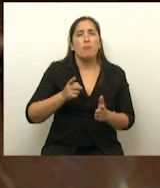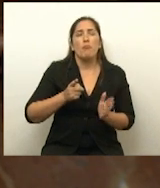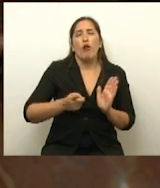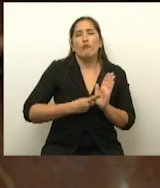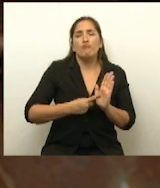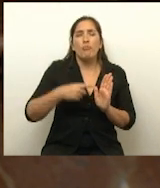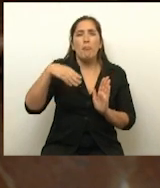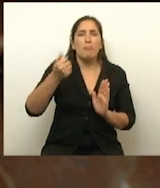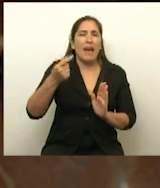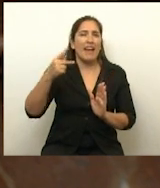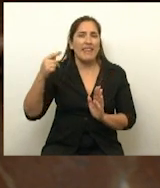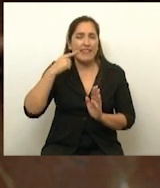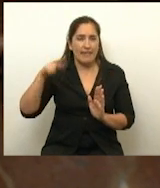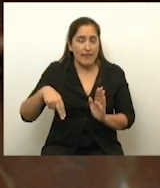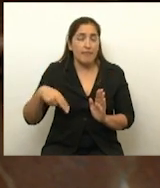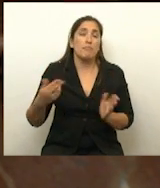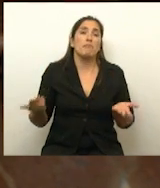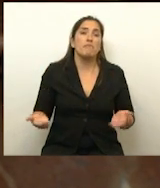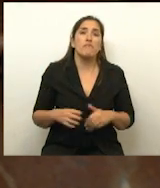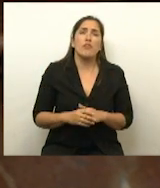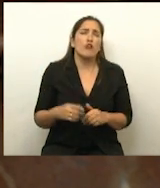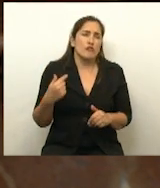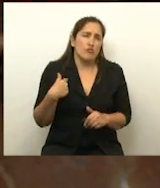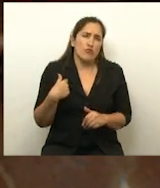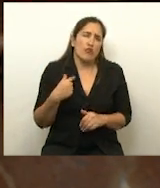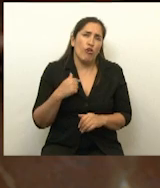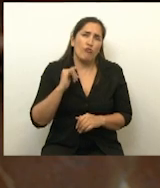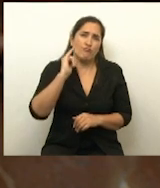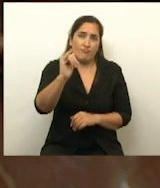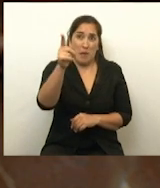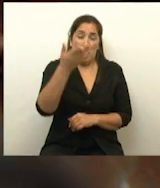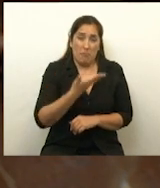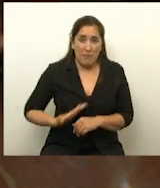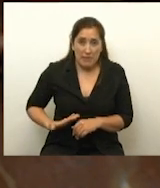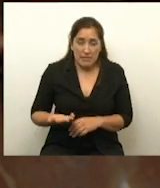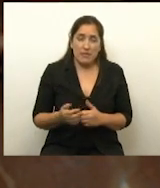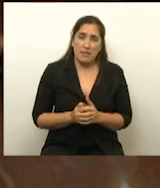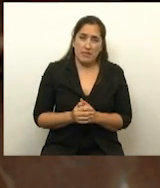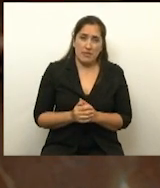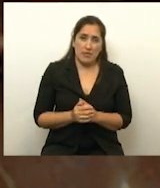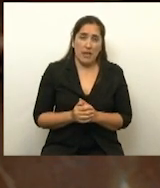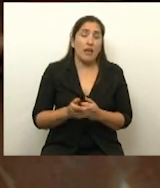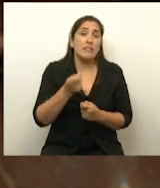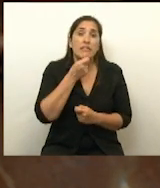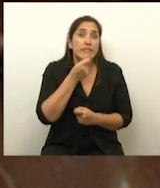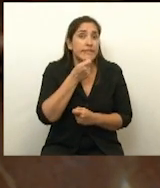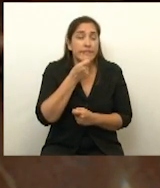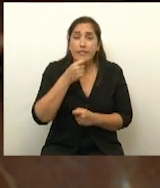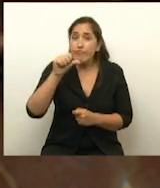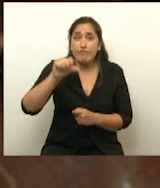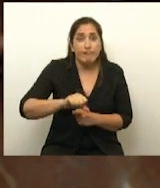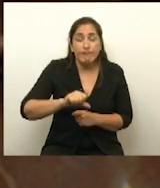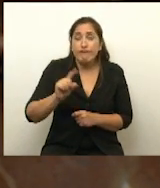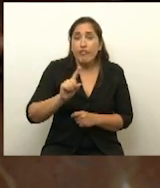yo le adelantaría a la Presidencia que en caso de que no se llegue y